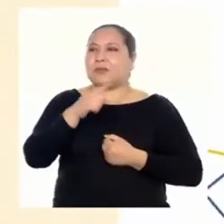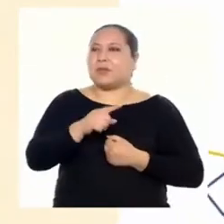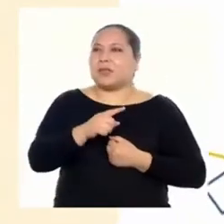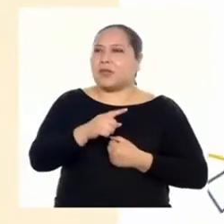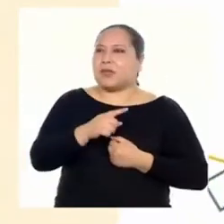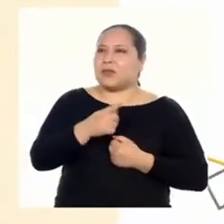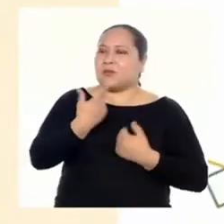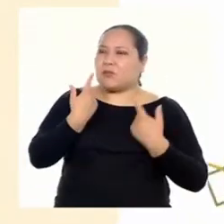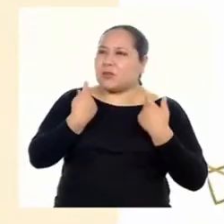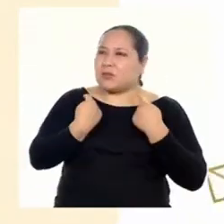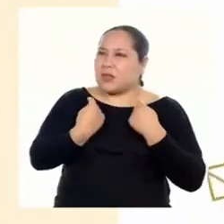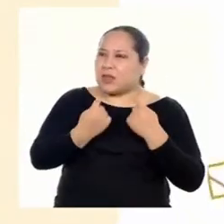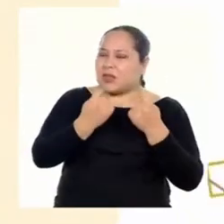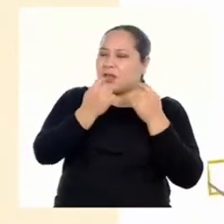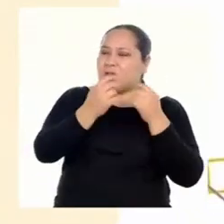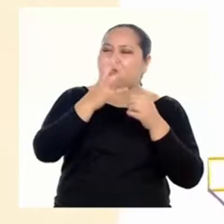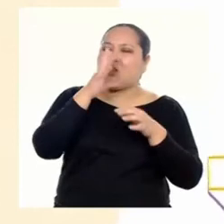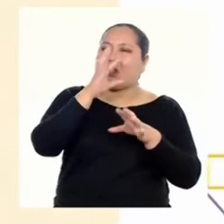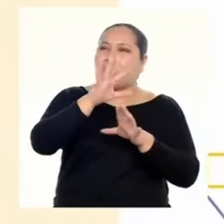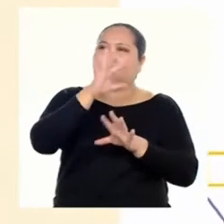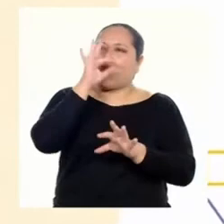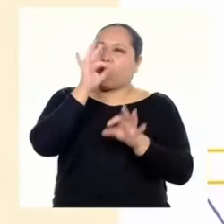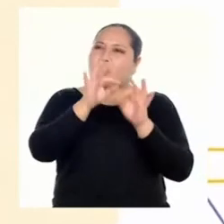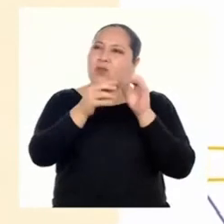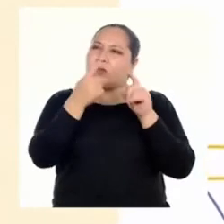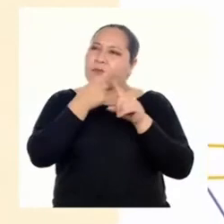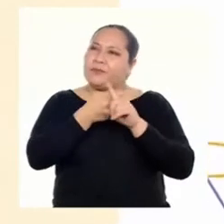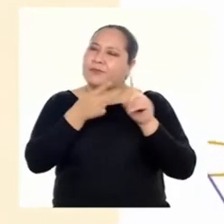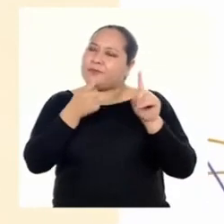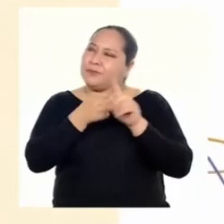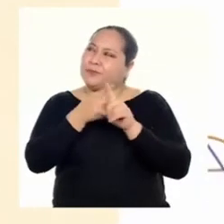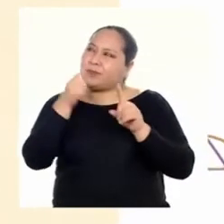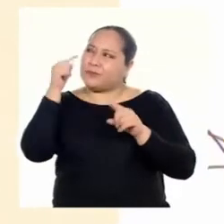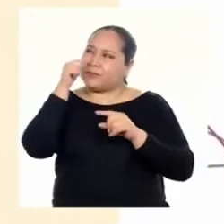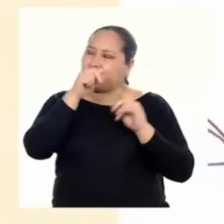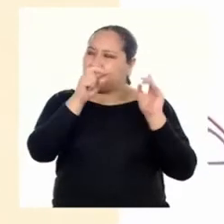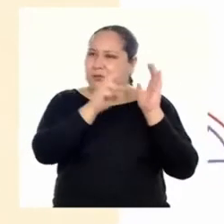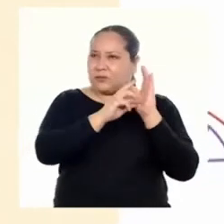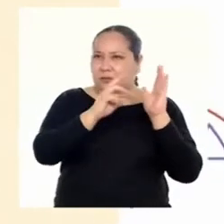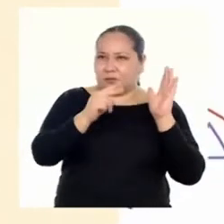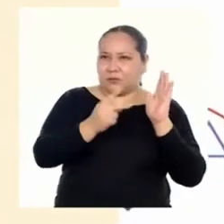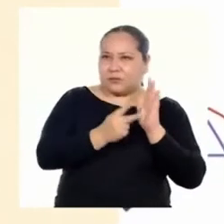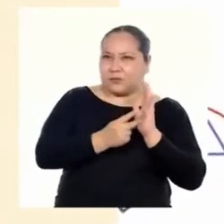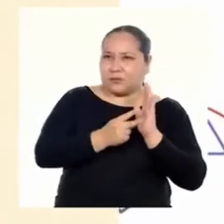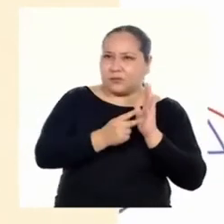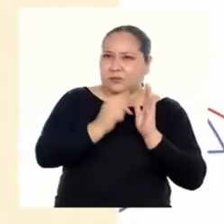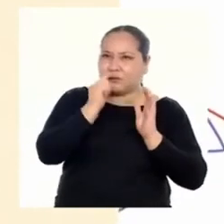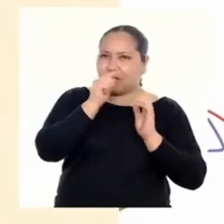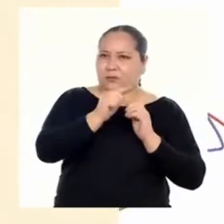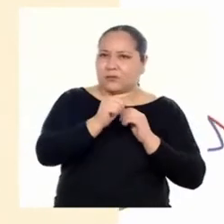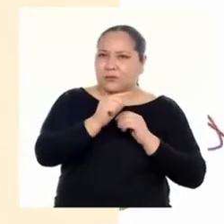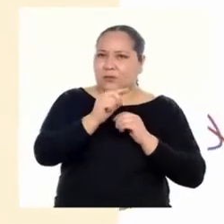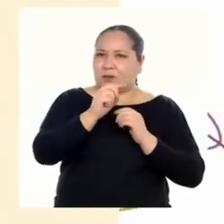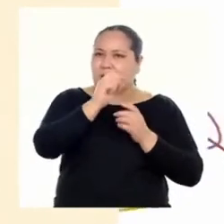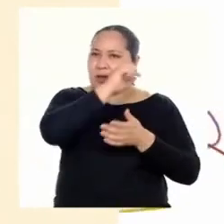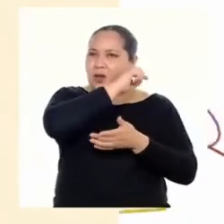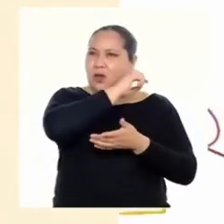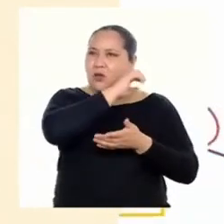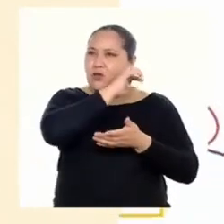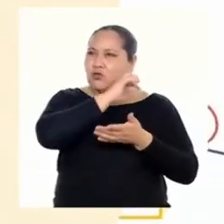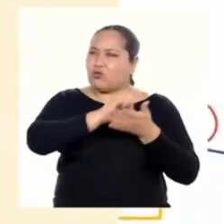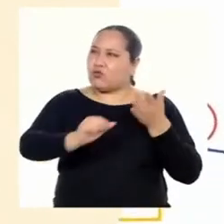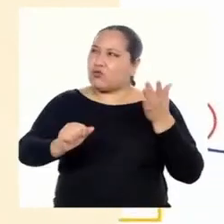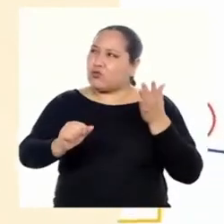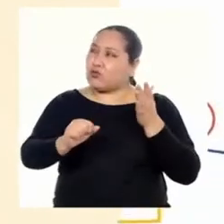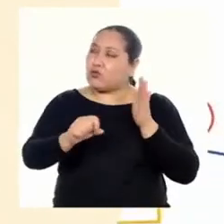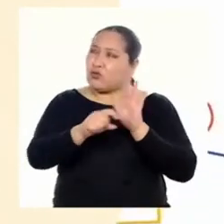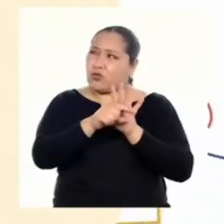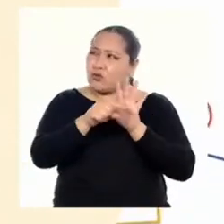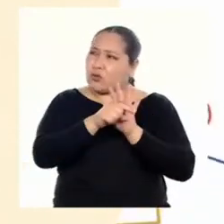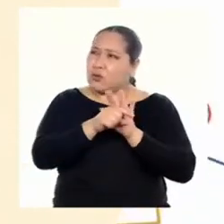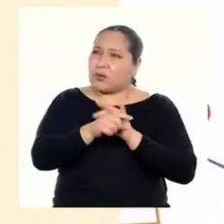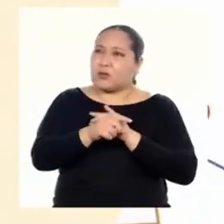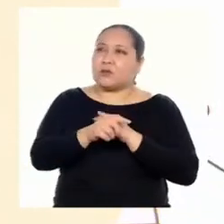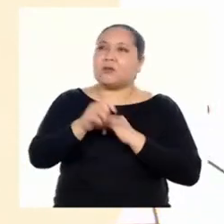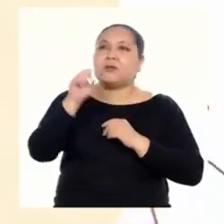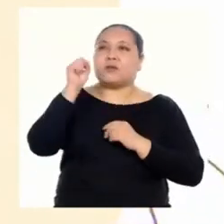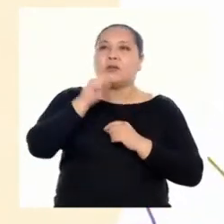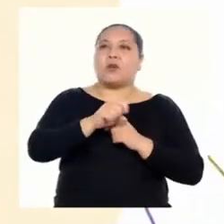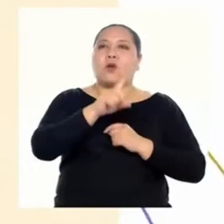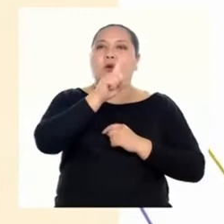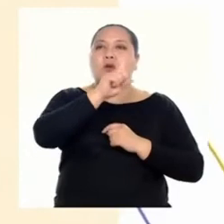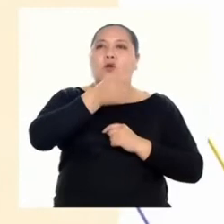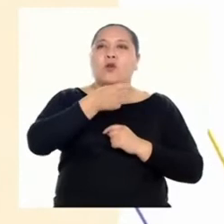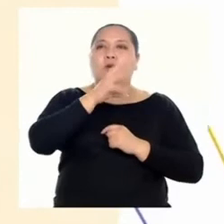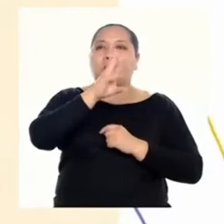estamos tratando de encontrar la diferencia, ¿eso quiere decir que es una operación de sustracción? Correcto. 1